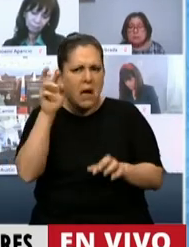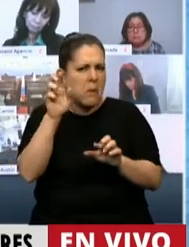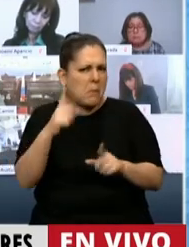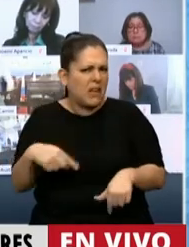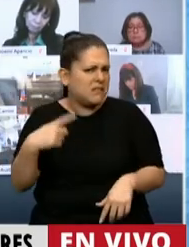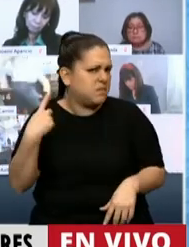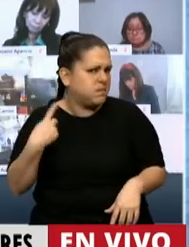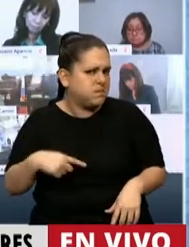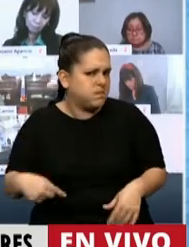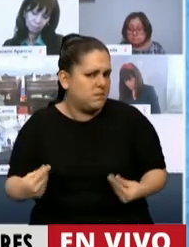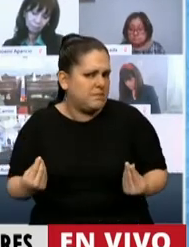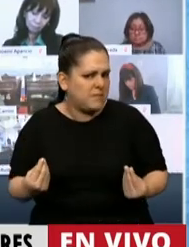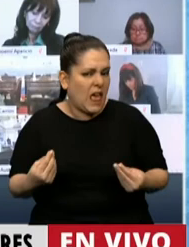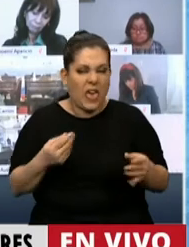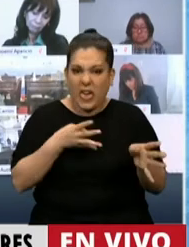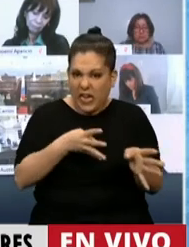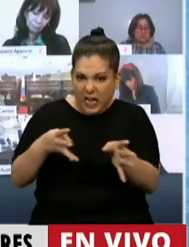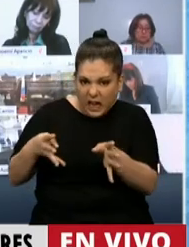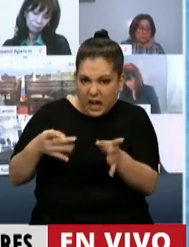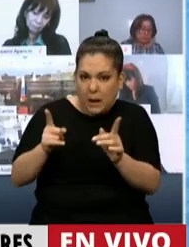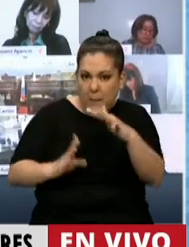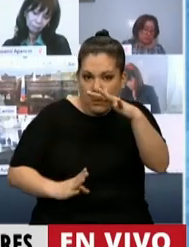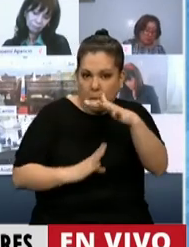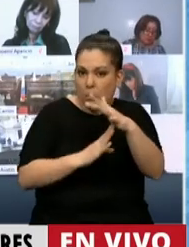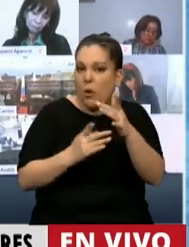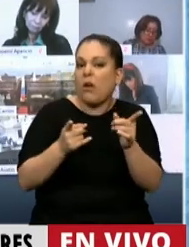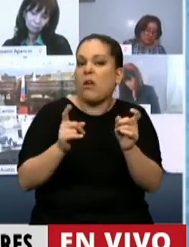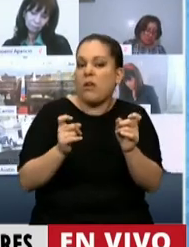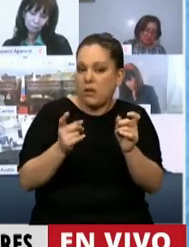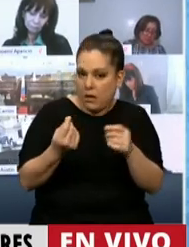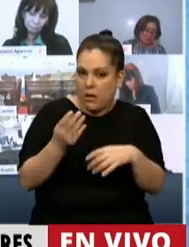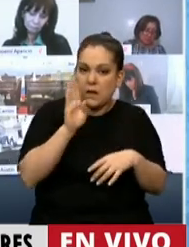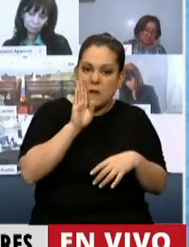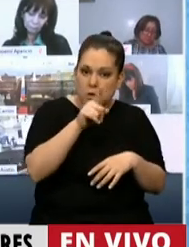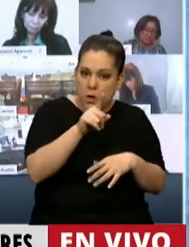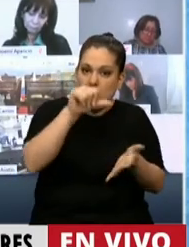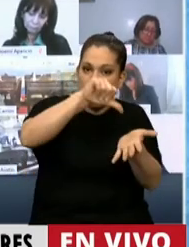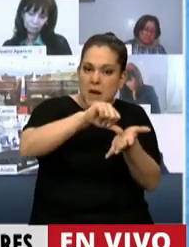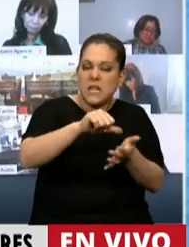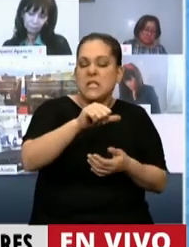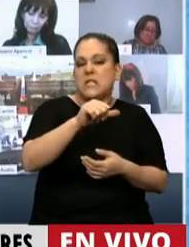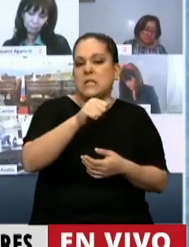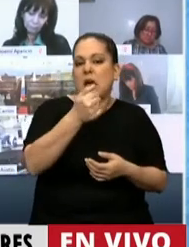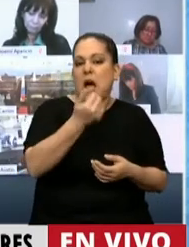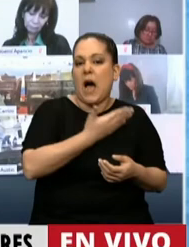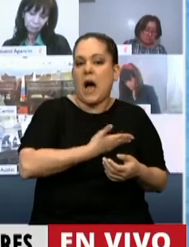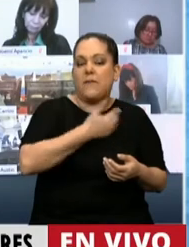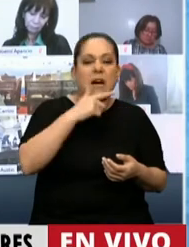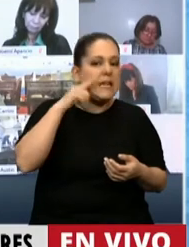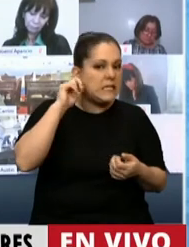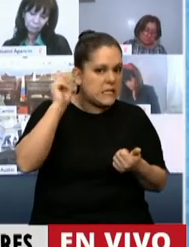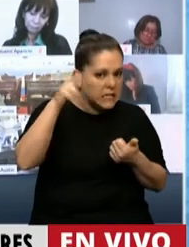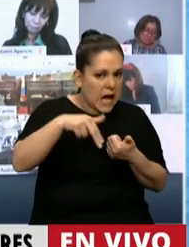refiriendo. A las guerras que encabezan, por ejemplo, los yanquis en Afganistán, en Irak, en Libia, en